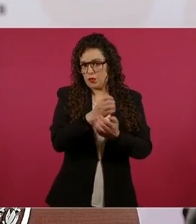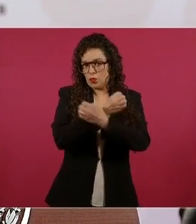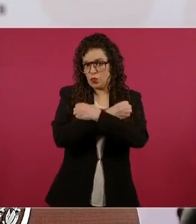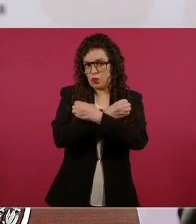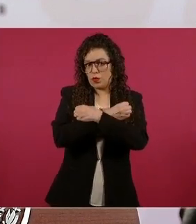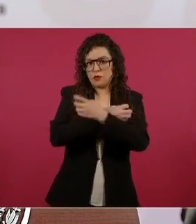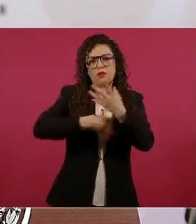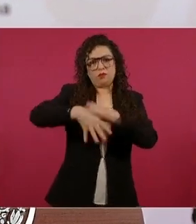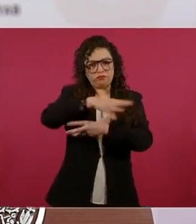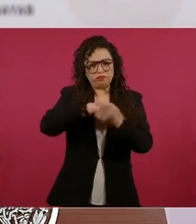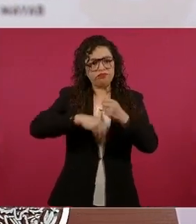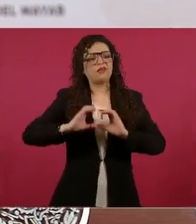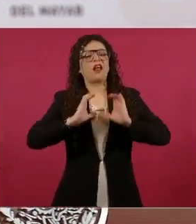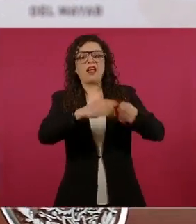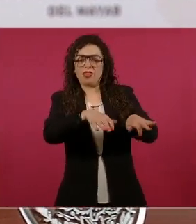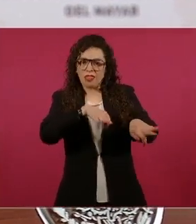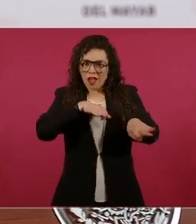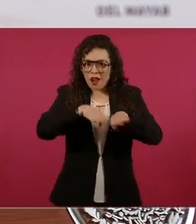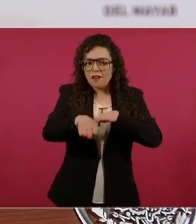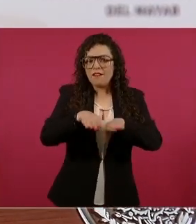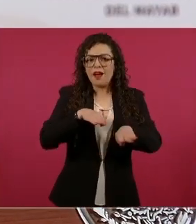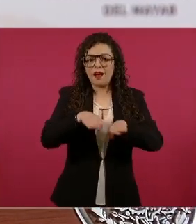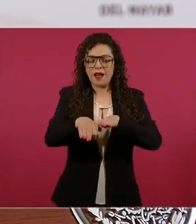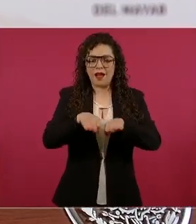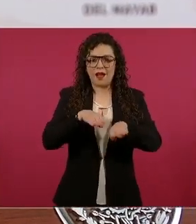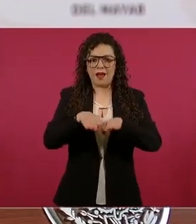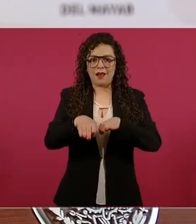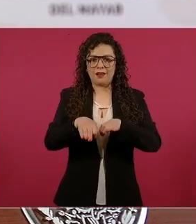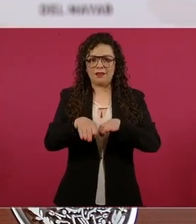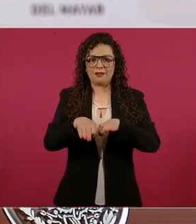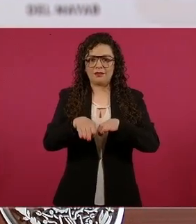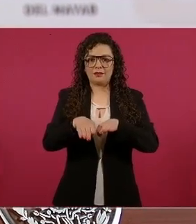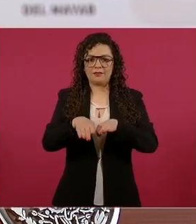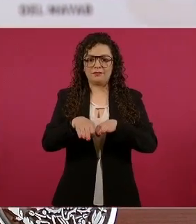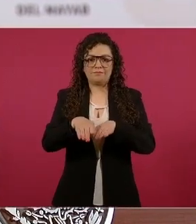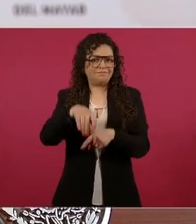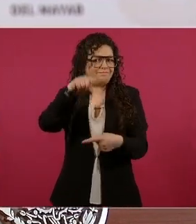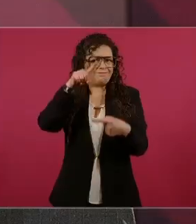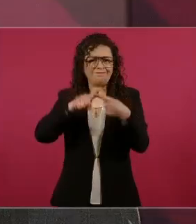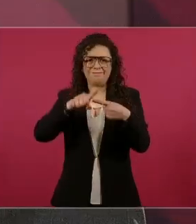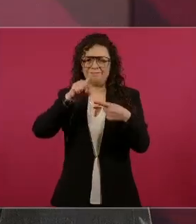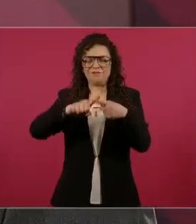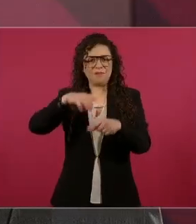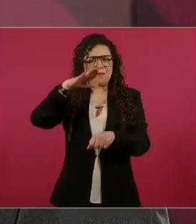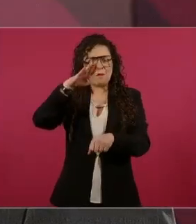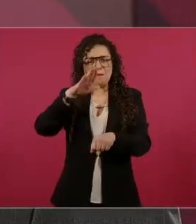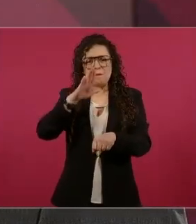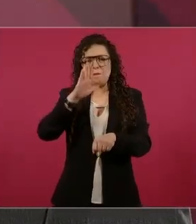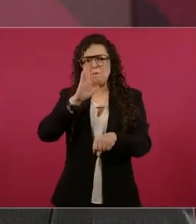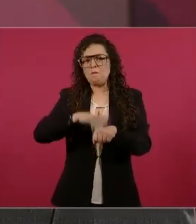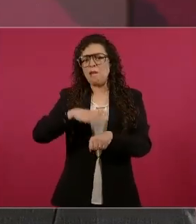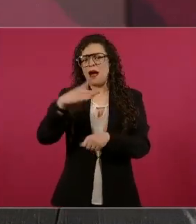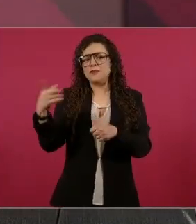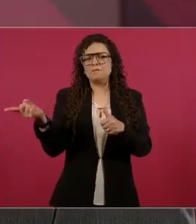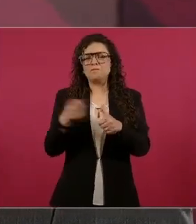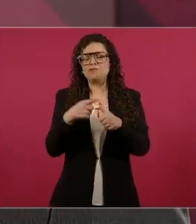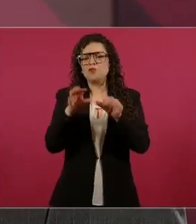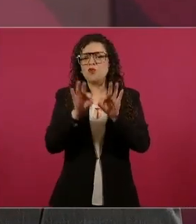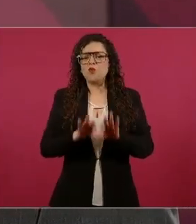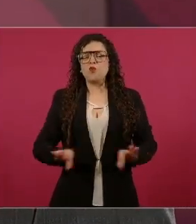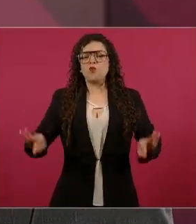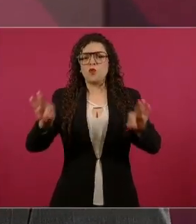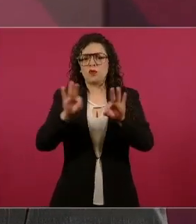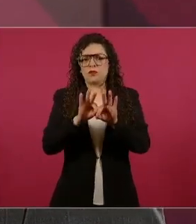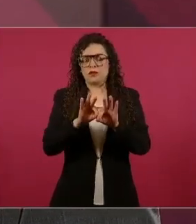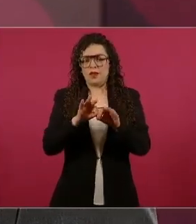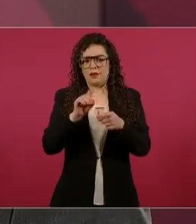Entonces, lo primero es eso, que se entienda, la